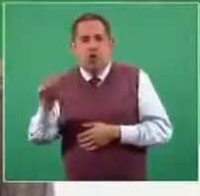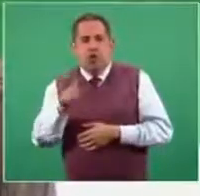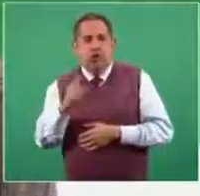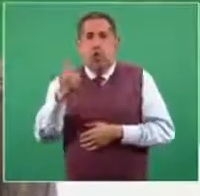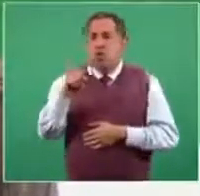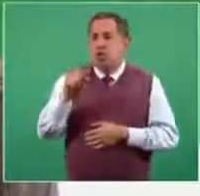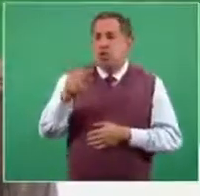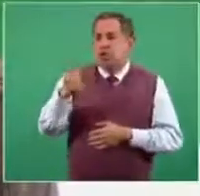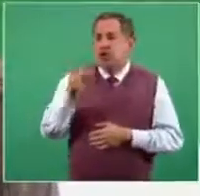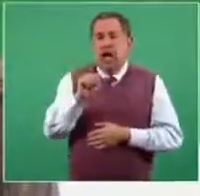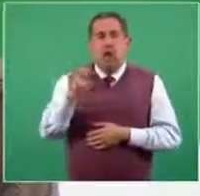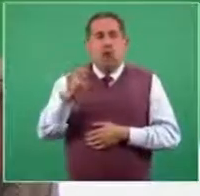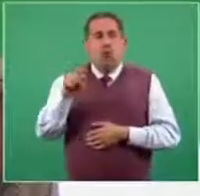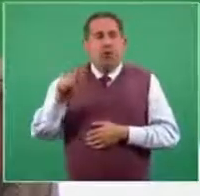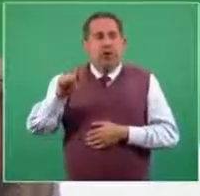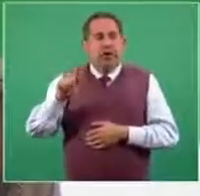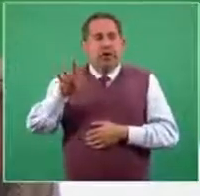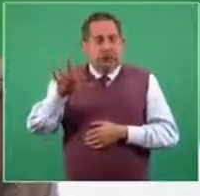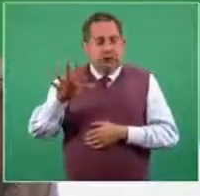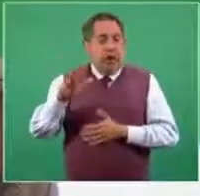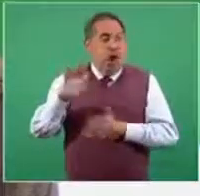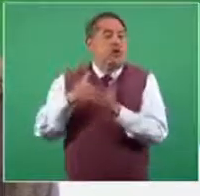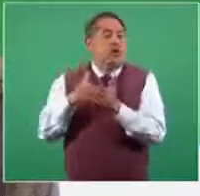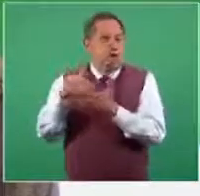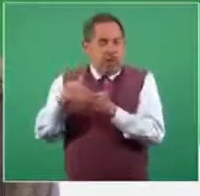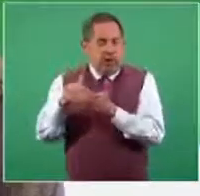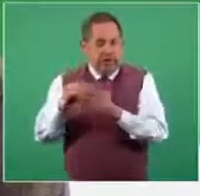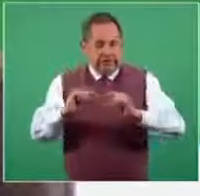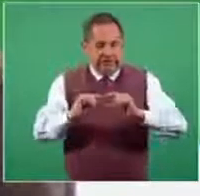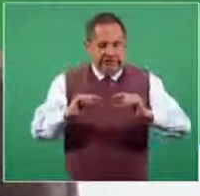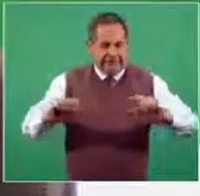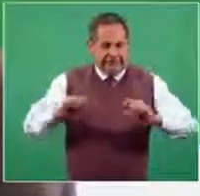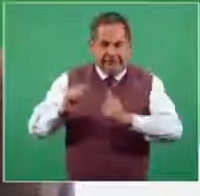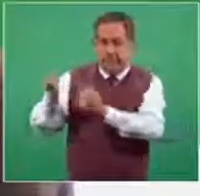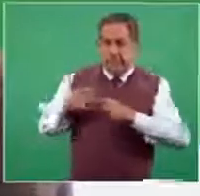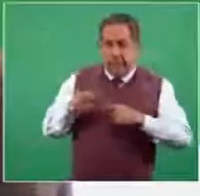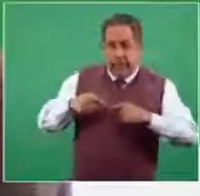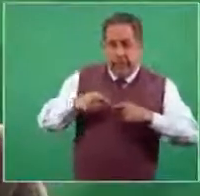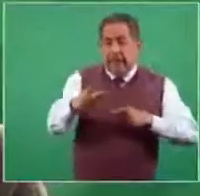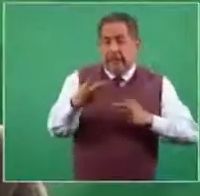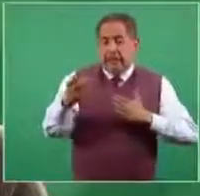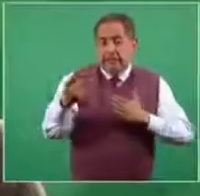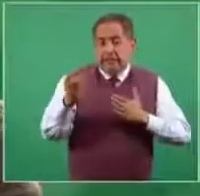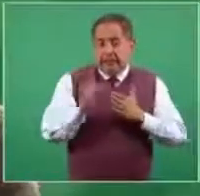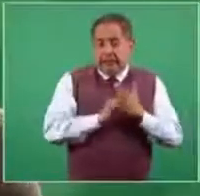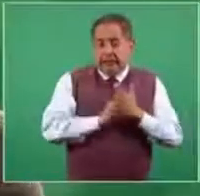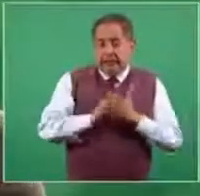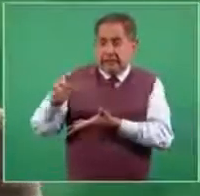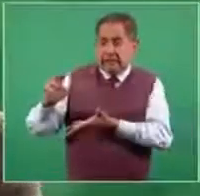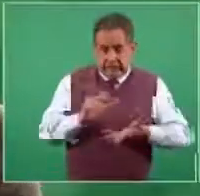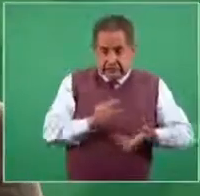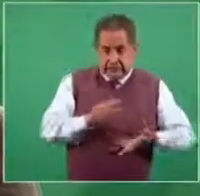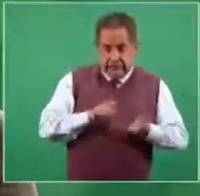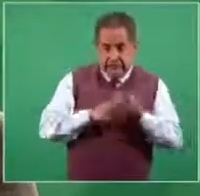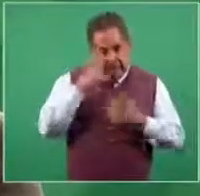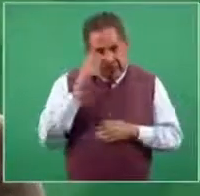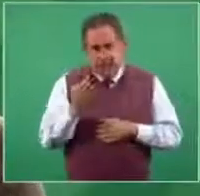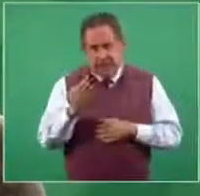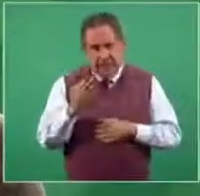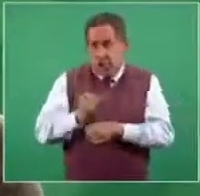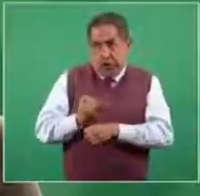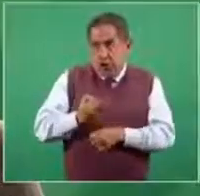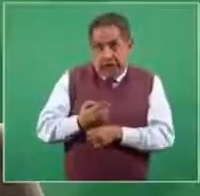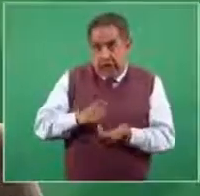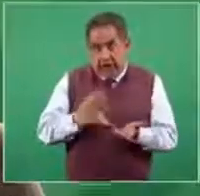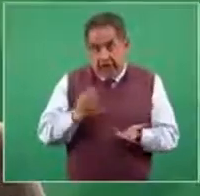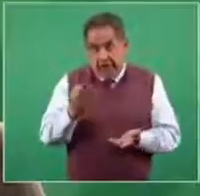.6 a 2.75 millones de dosis durante el primer trimestre del año, específicamente en febrero, ya